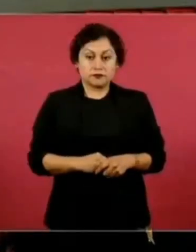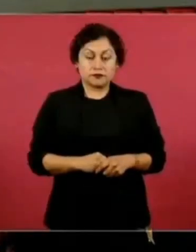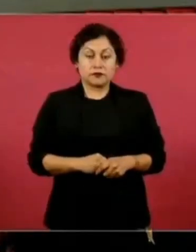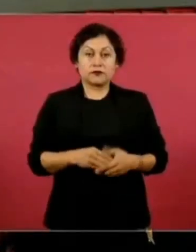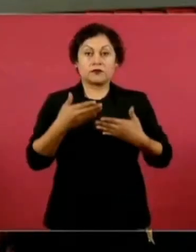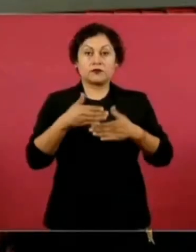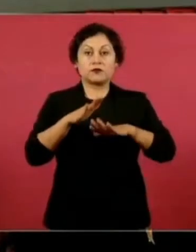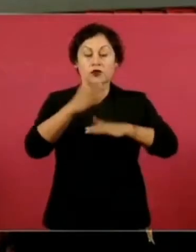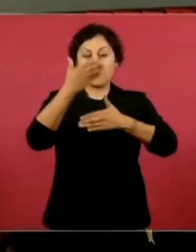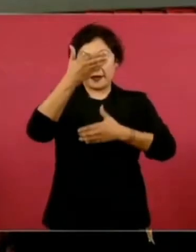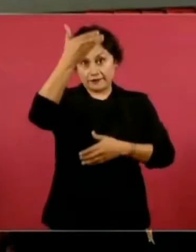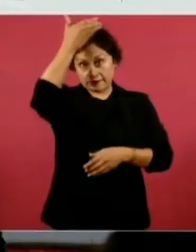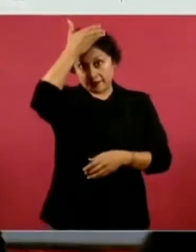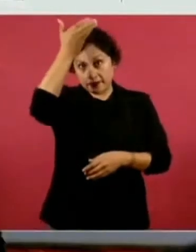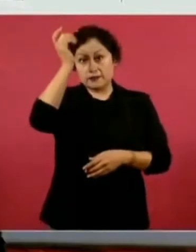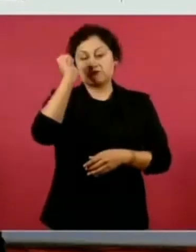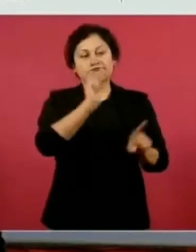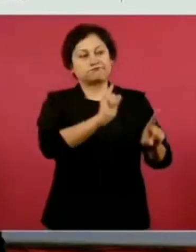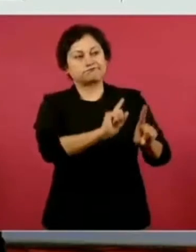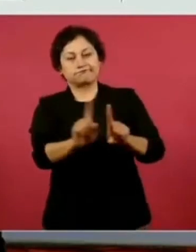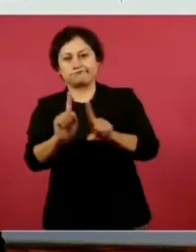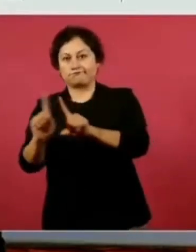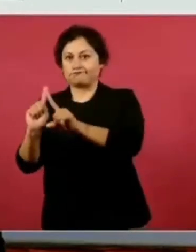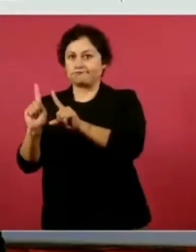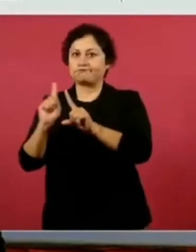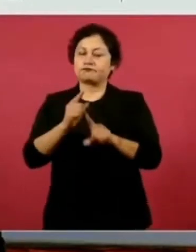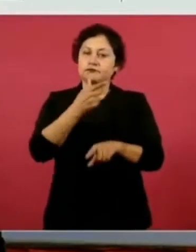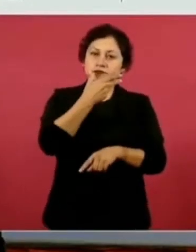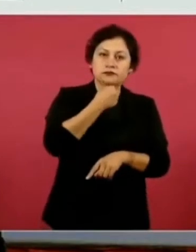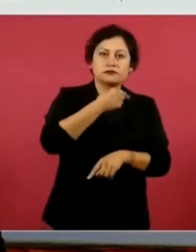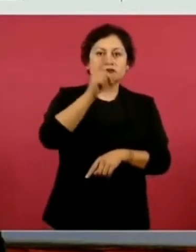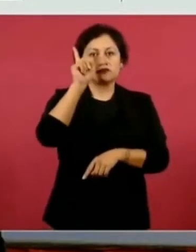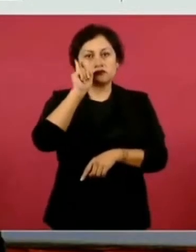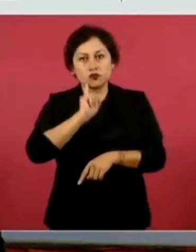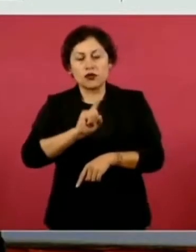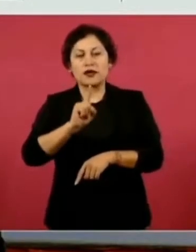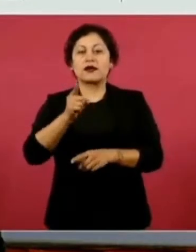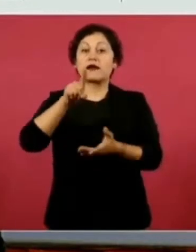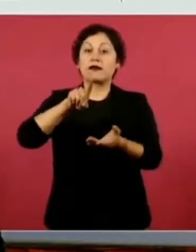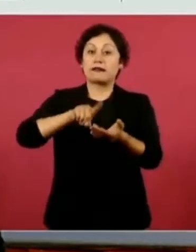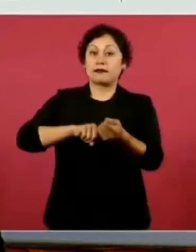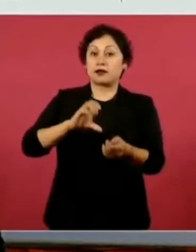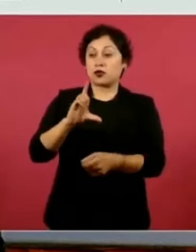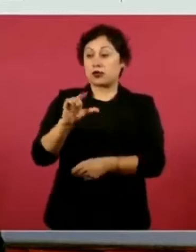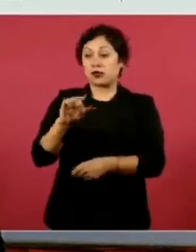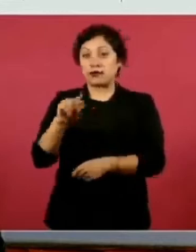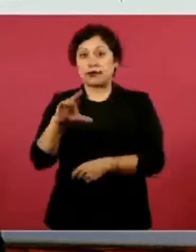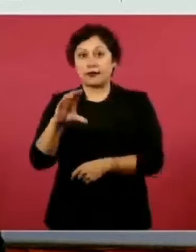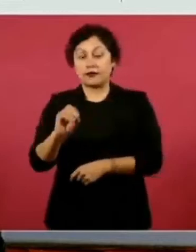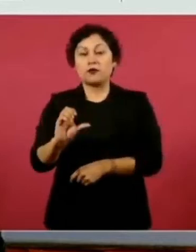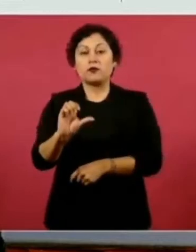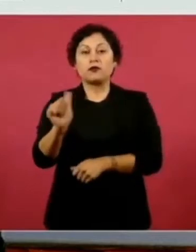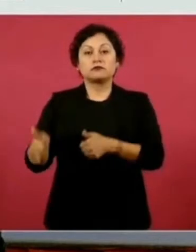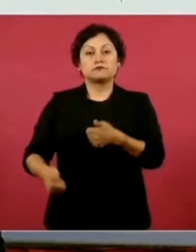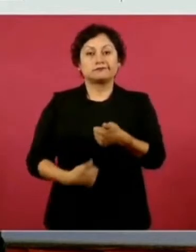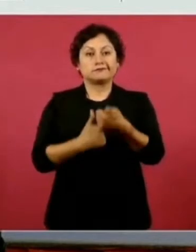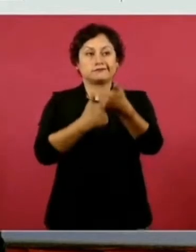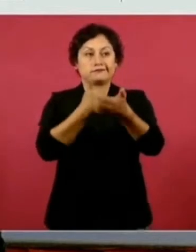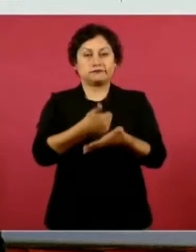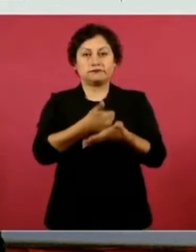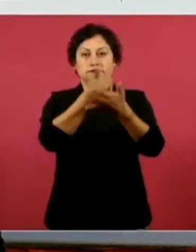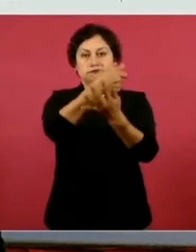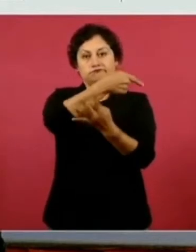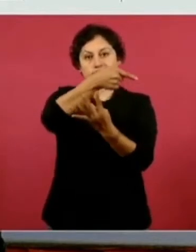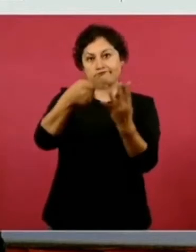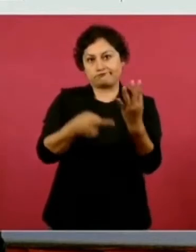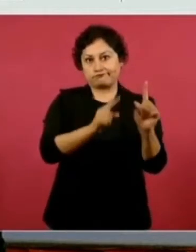enfermera especialista, enfermero especialista, enfermero clínico y auxiliar de enfermería. Ahí nuestro avance es